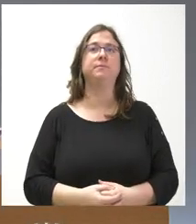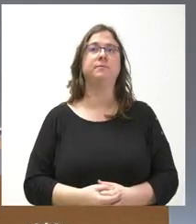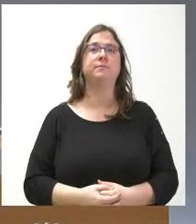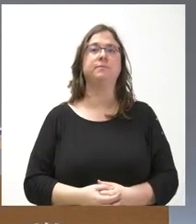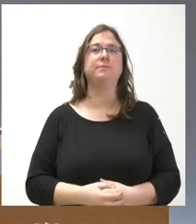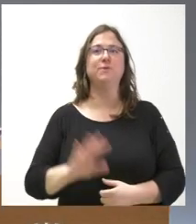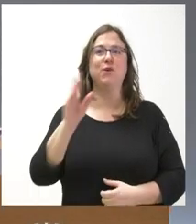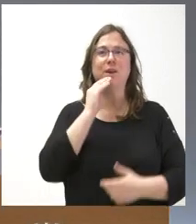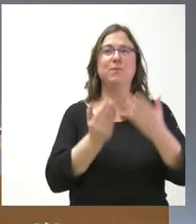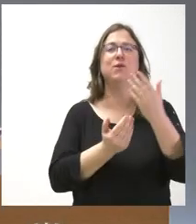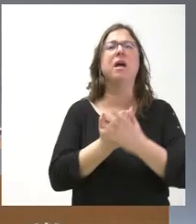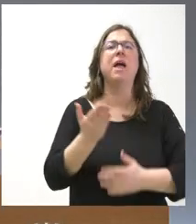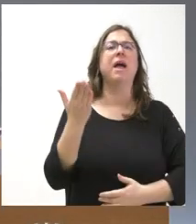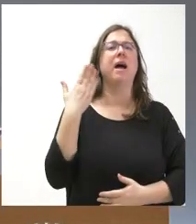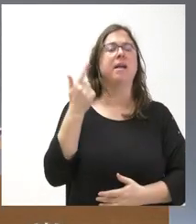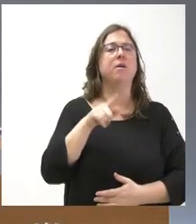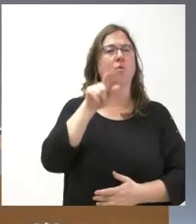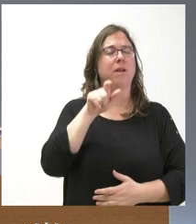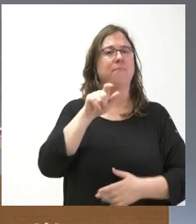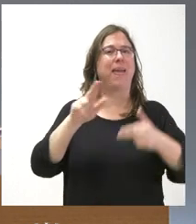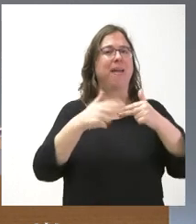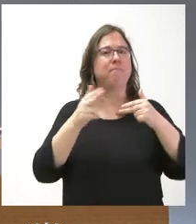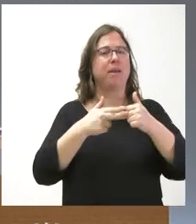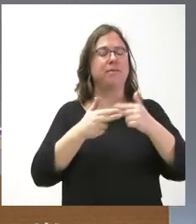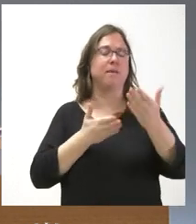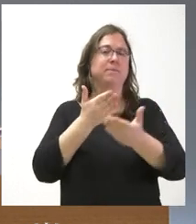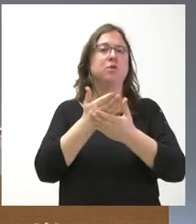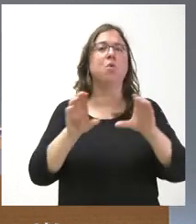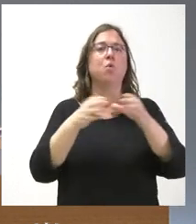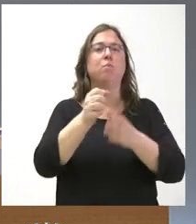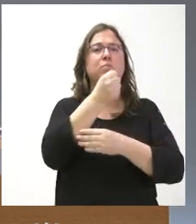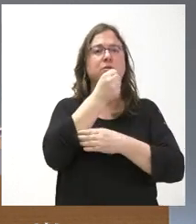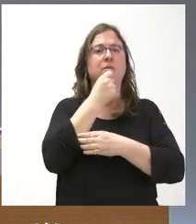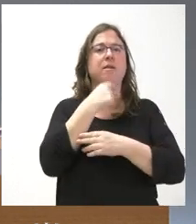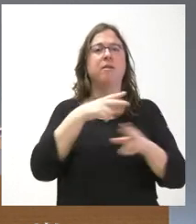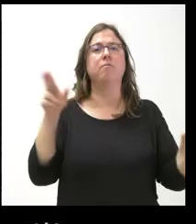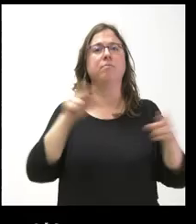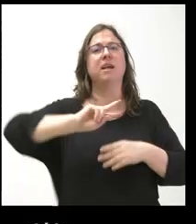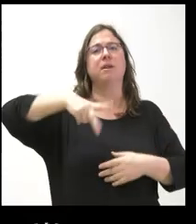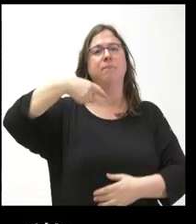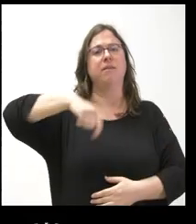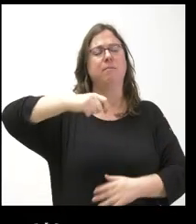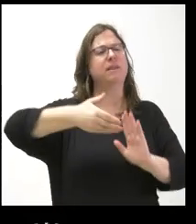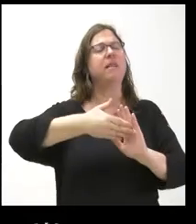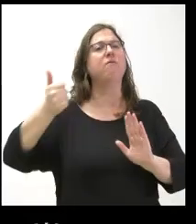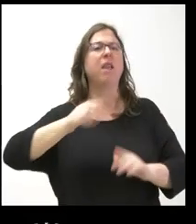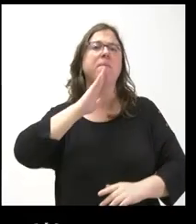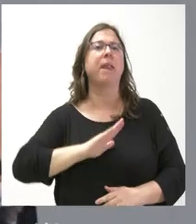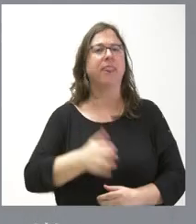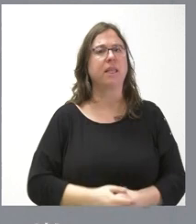Sí, hola, buenos días. Ayer una de las enmiendas parciales que presentó el Partido Socialista fue la supresión de la vicepresidencia de la Junta. No sé qué le parece.